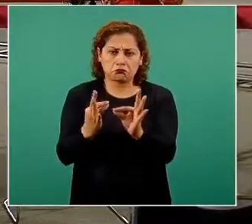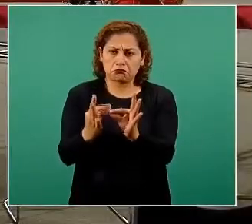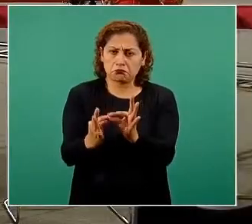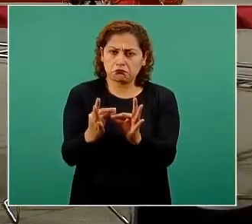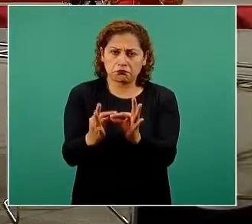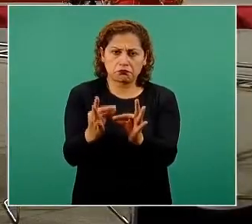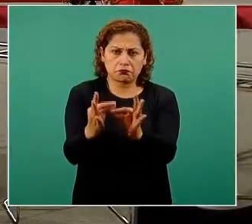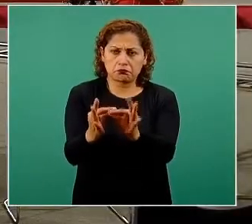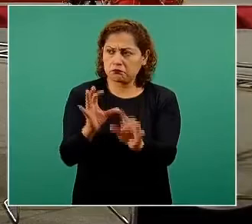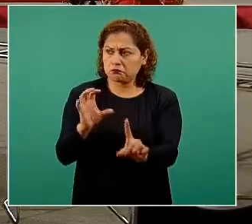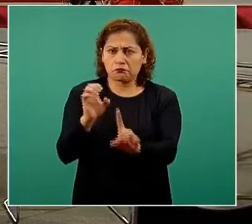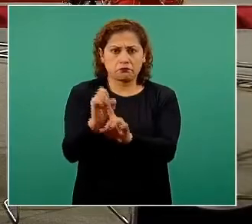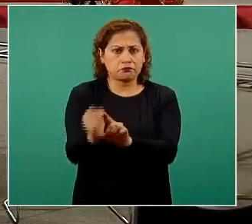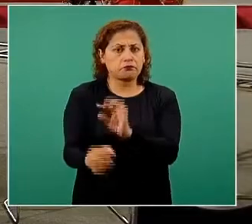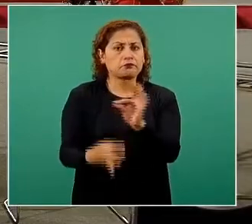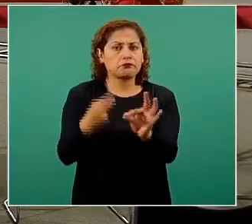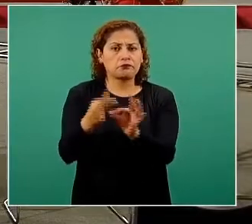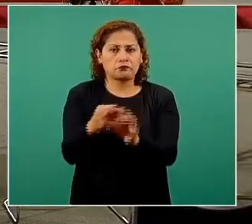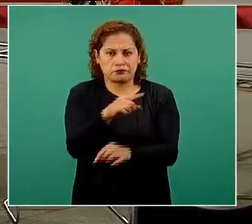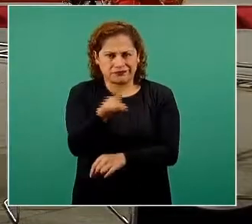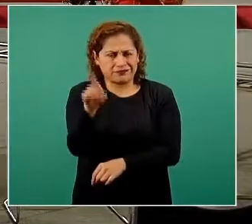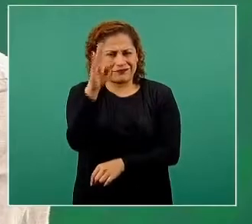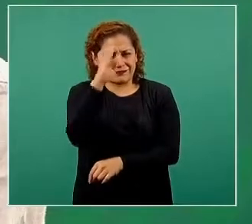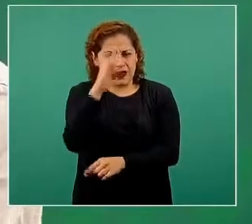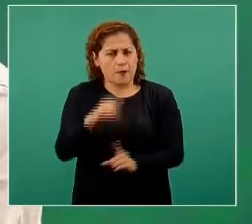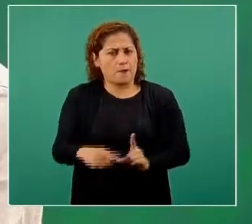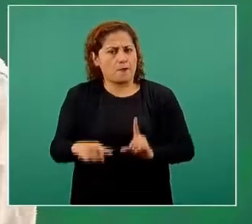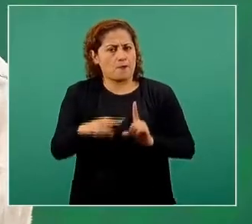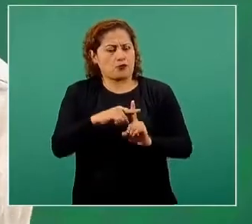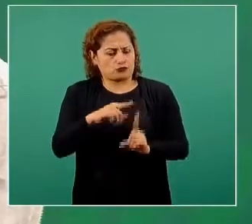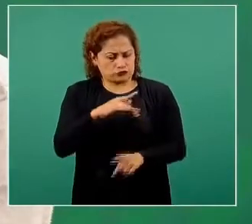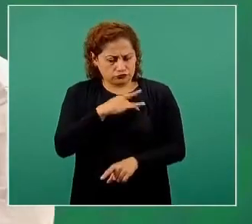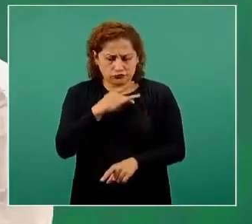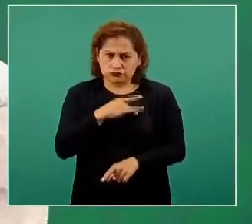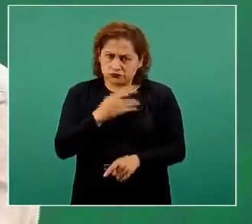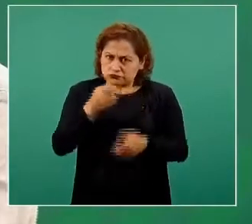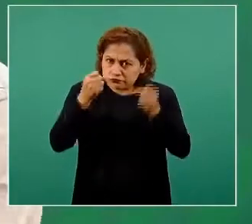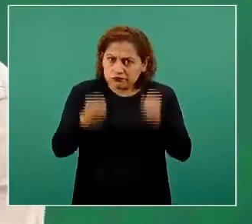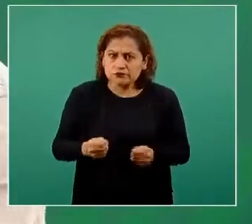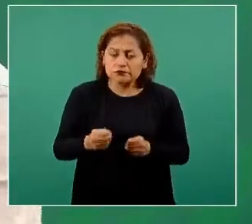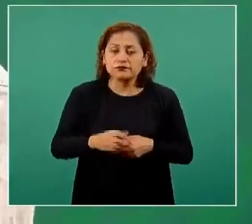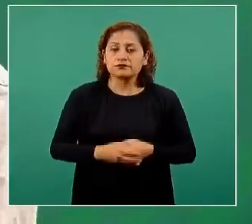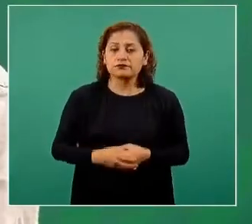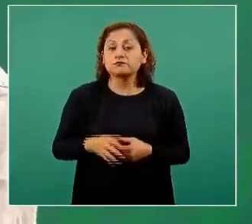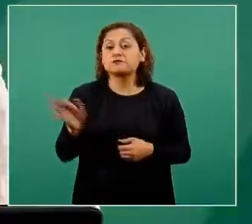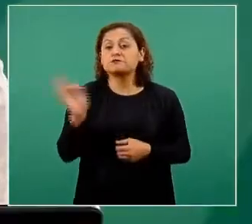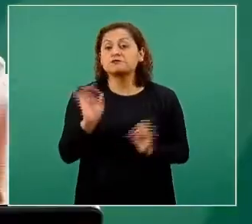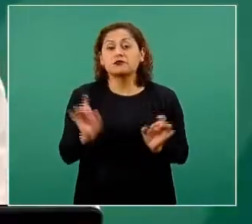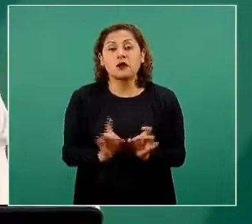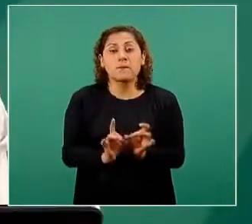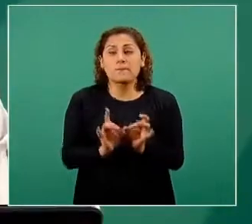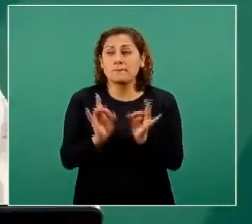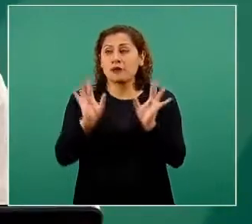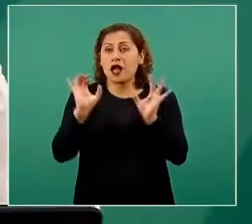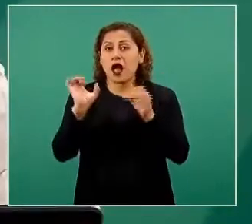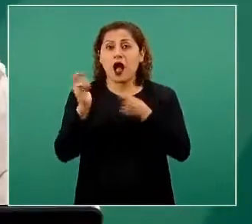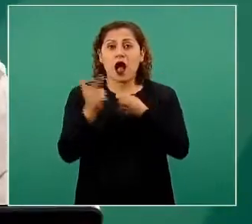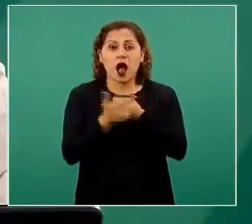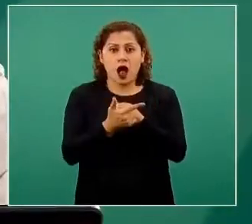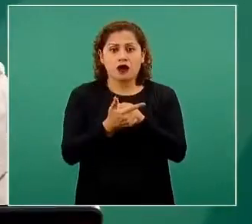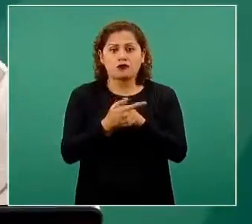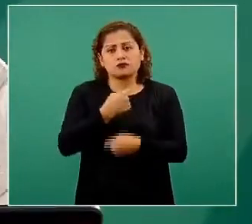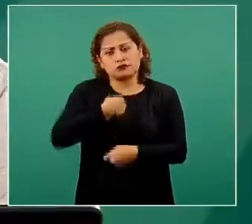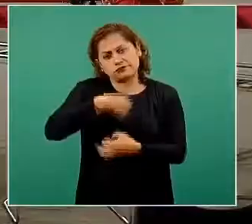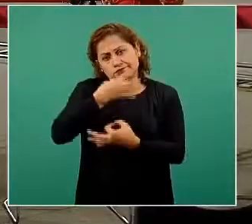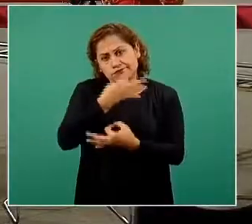ahorita lo hemos logrado pensemos positivamente que se van a lograr si por alguna razón hay un imponderable que no se logra pues lo iremos con toda